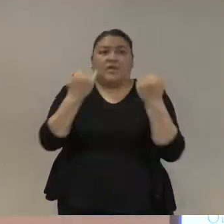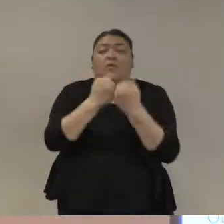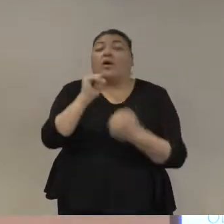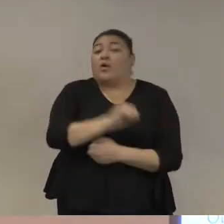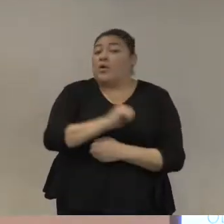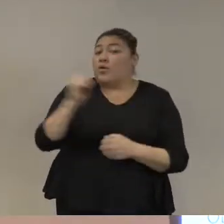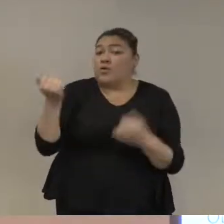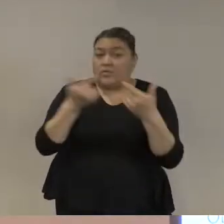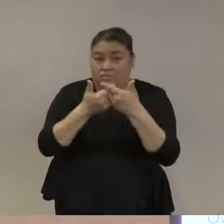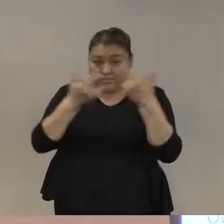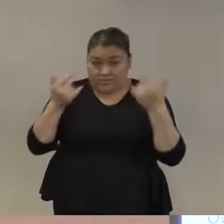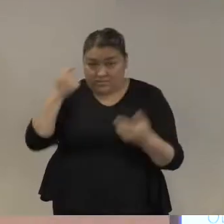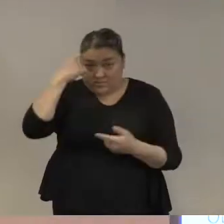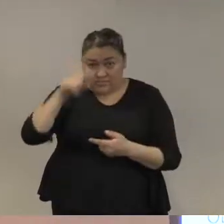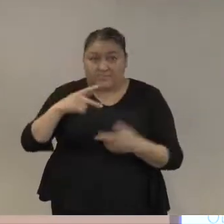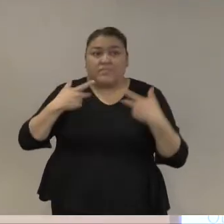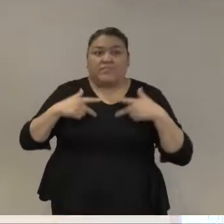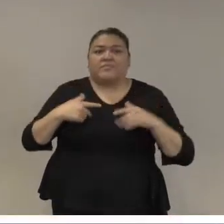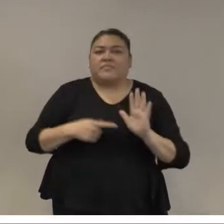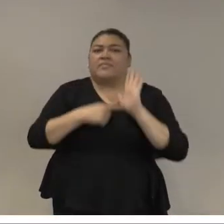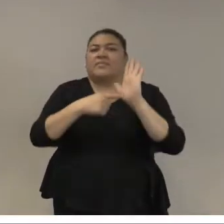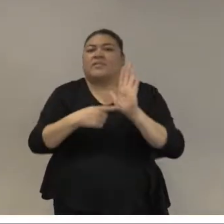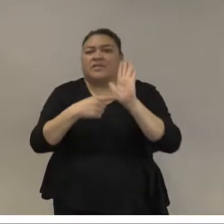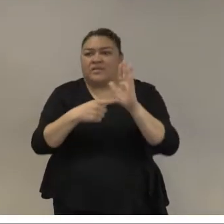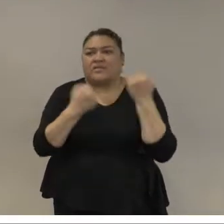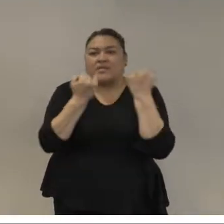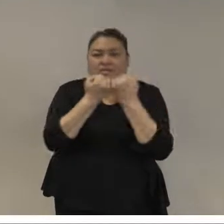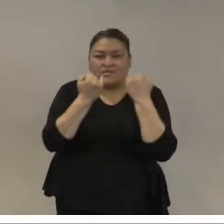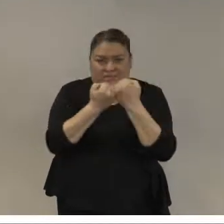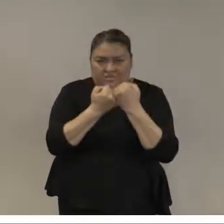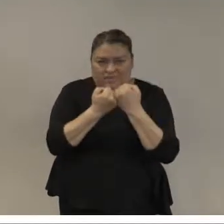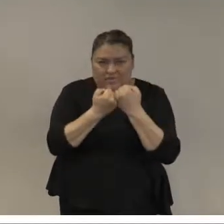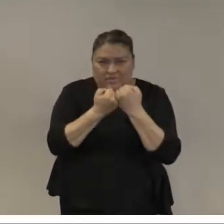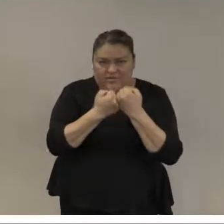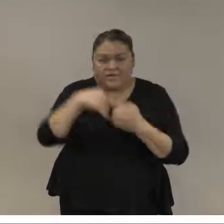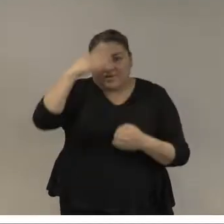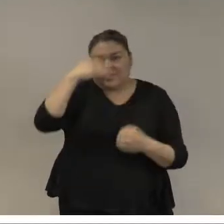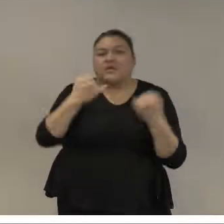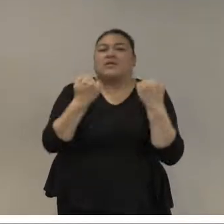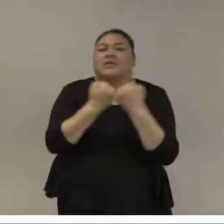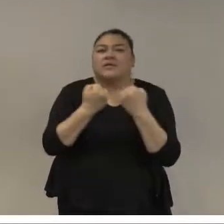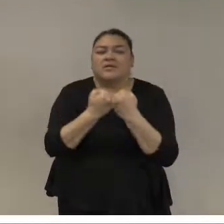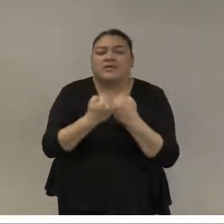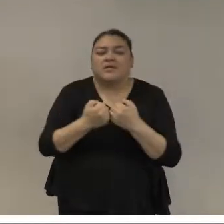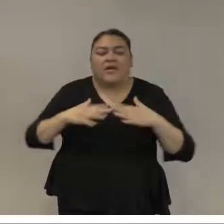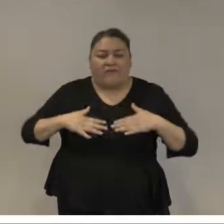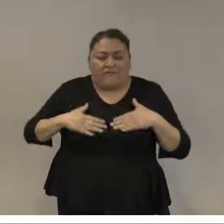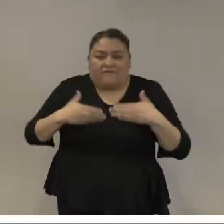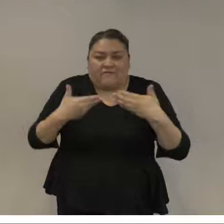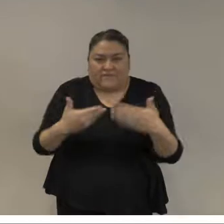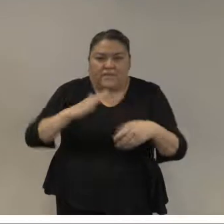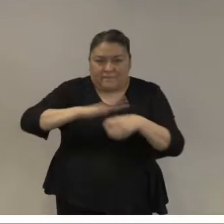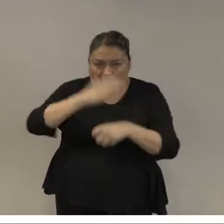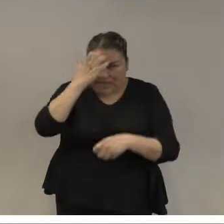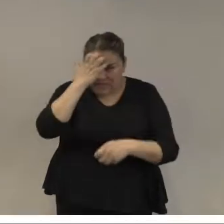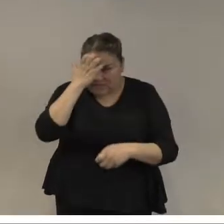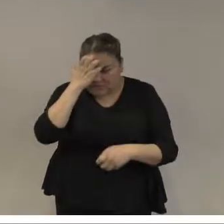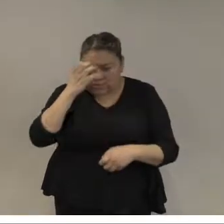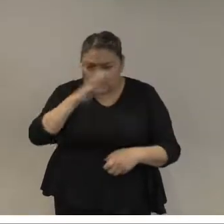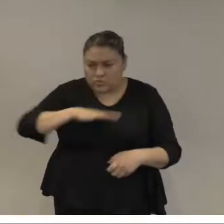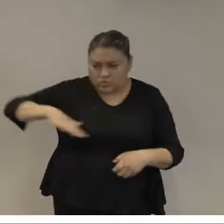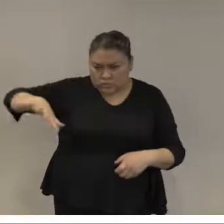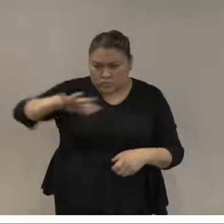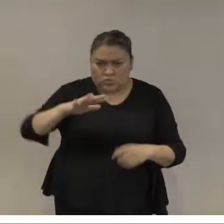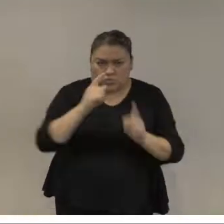marginalizadas en la fuerza en la relación comunitaria le da mucha más credibilidad con los que son la mayoría